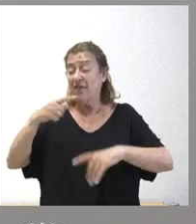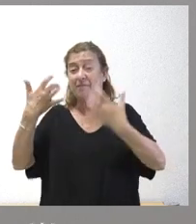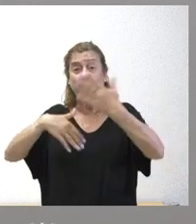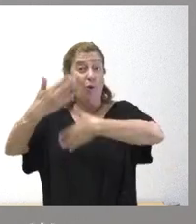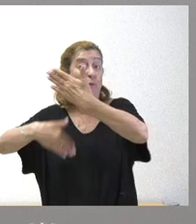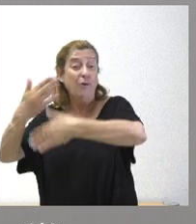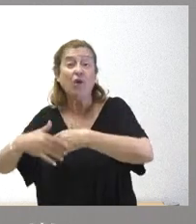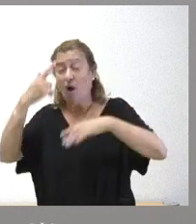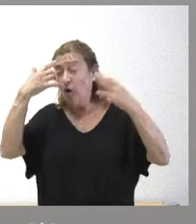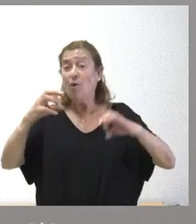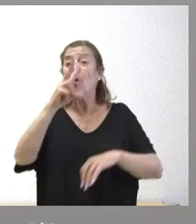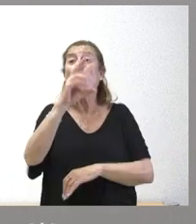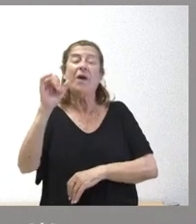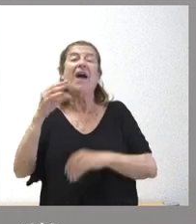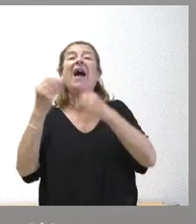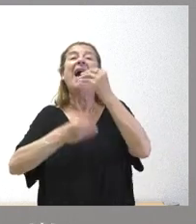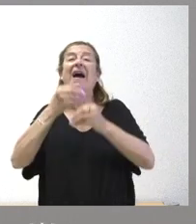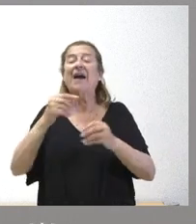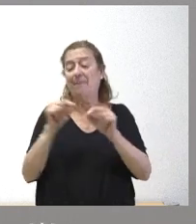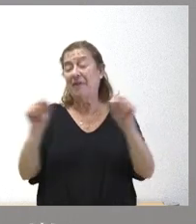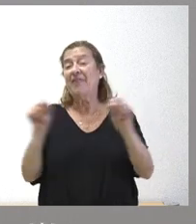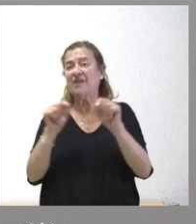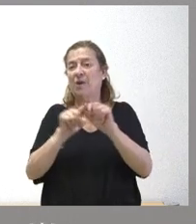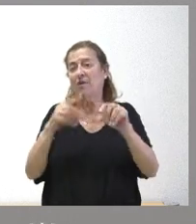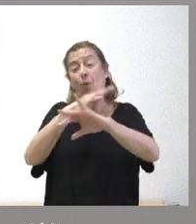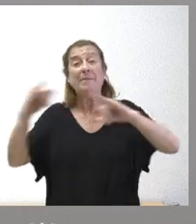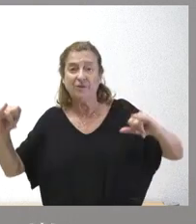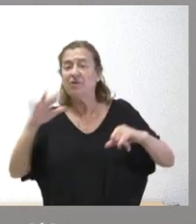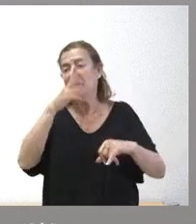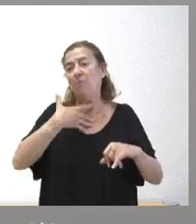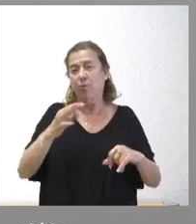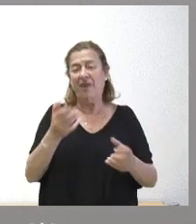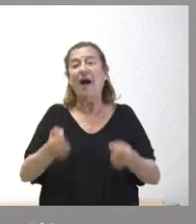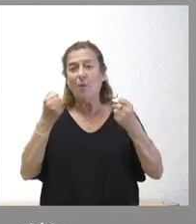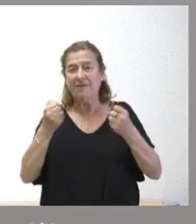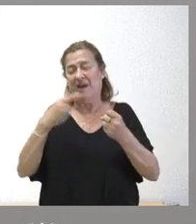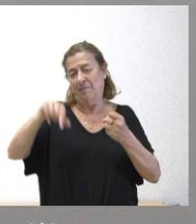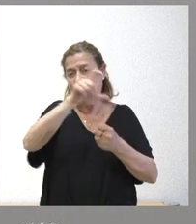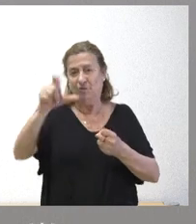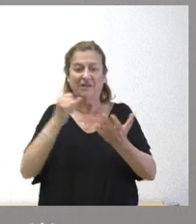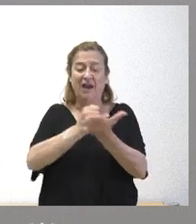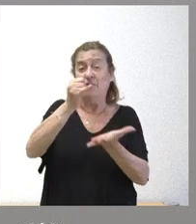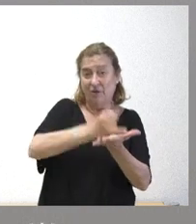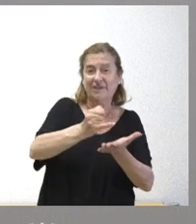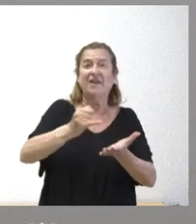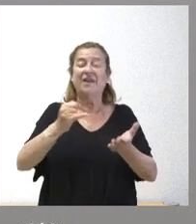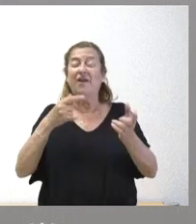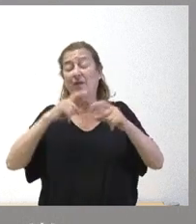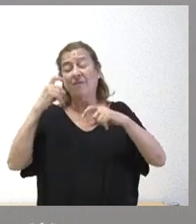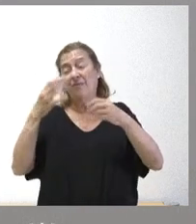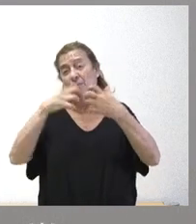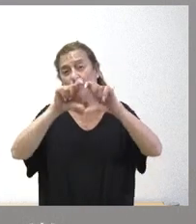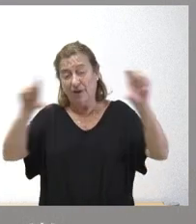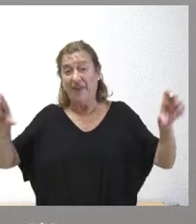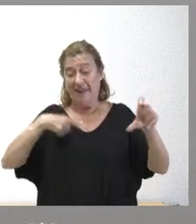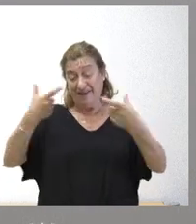lógico es que la Unión Europea pues establezca las medidas compensatorias para ayudar a soportar a ganaderos a industria agroalimentaria del sector los costes que